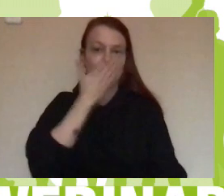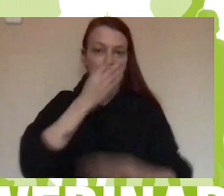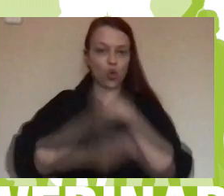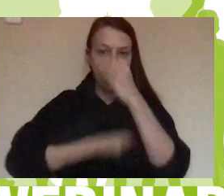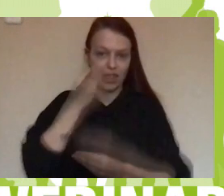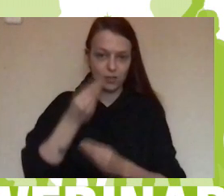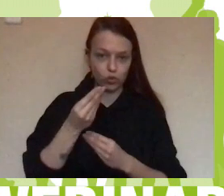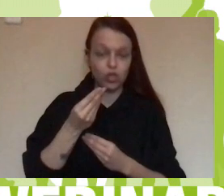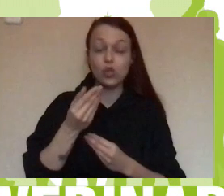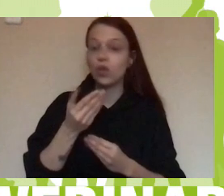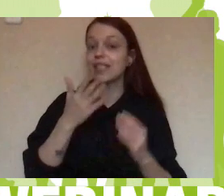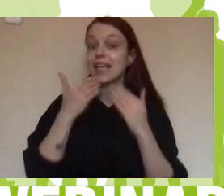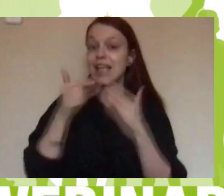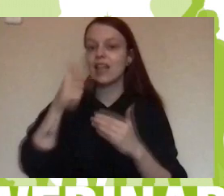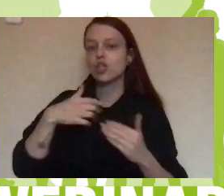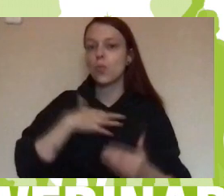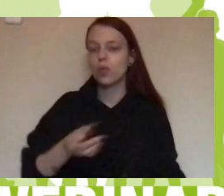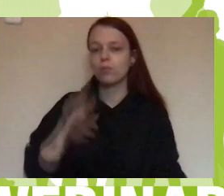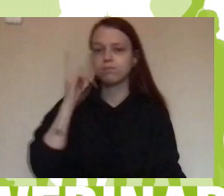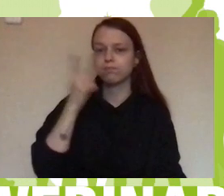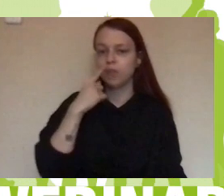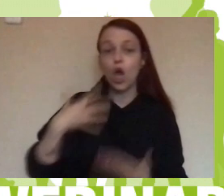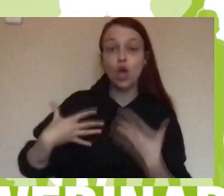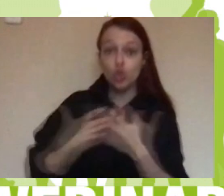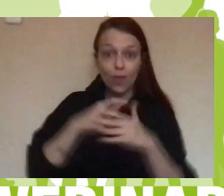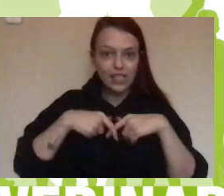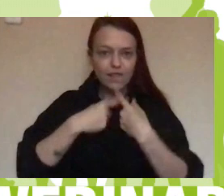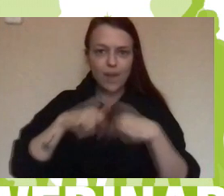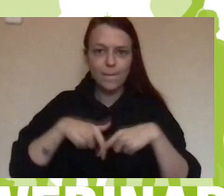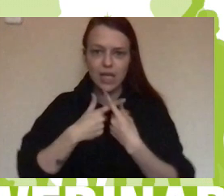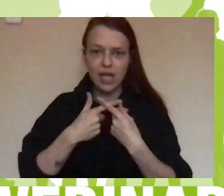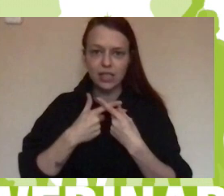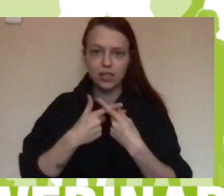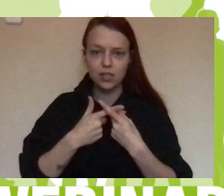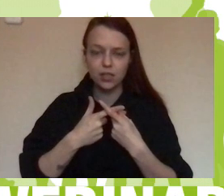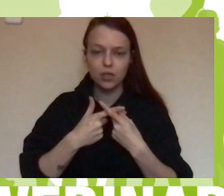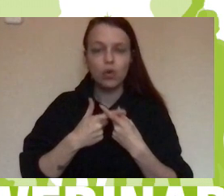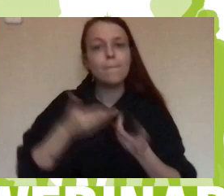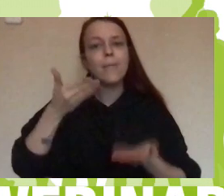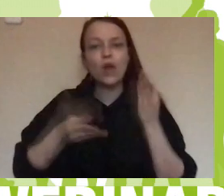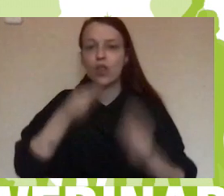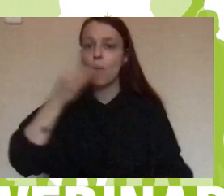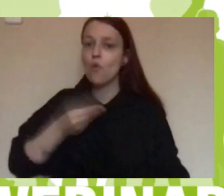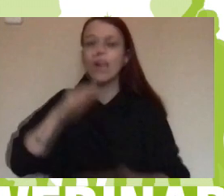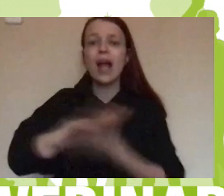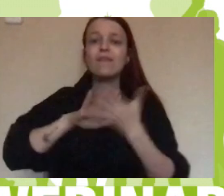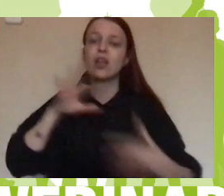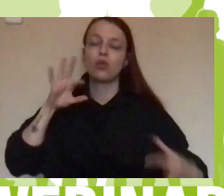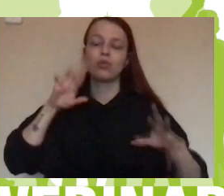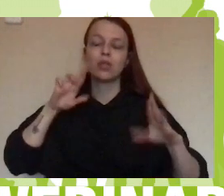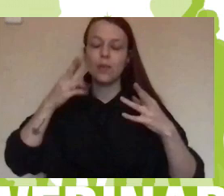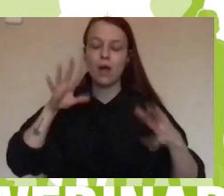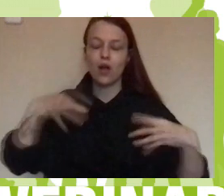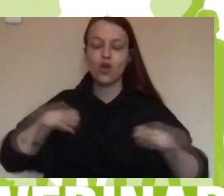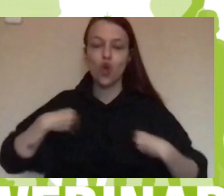permitió ver la alta valoración que tenían todas las familias y la comunidad educativa en relación a la convivencia y, sin